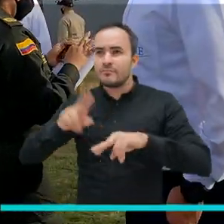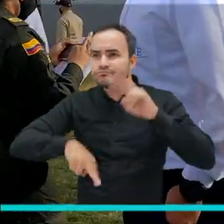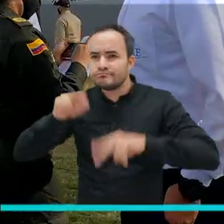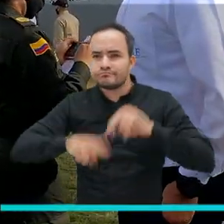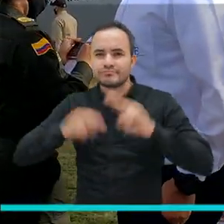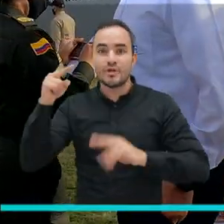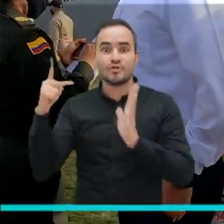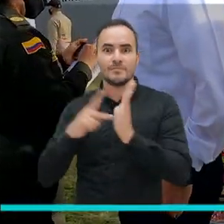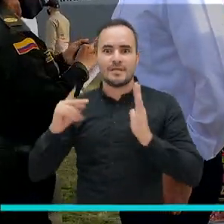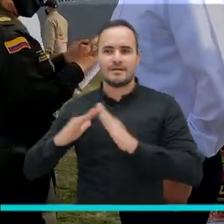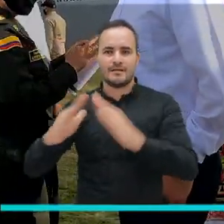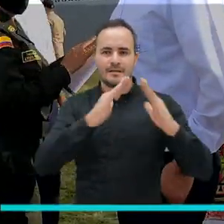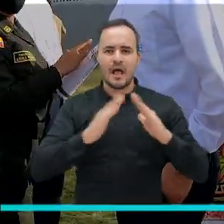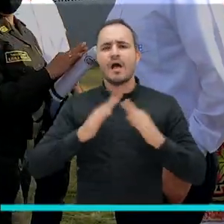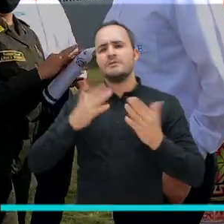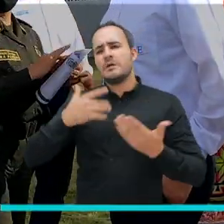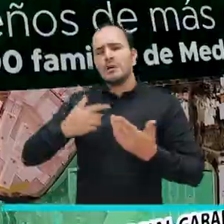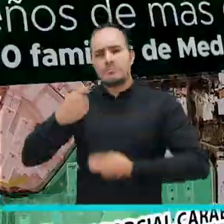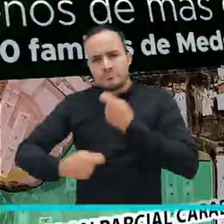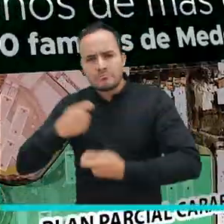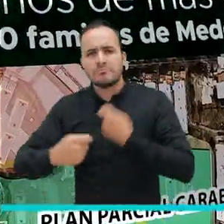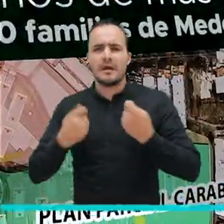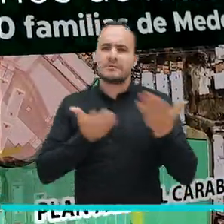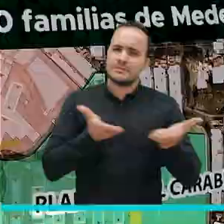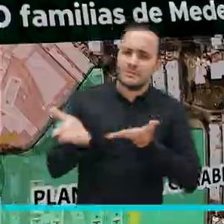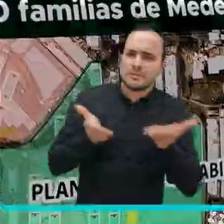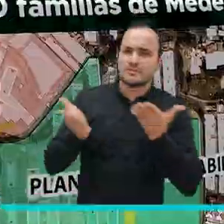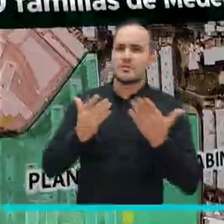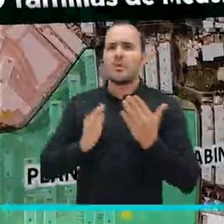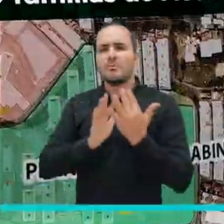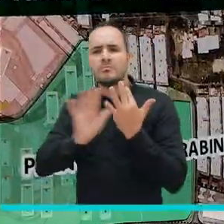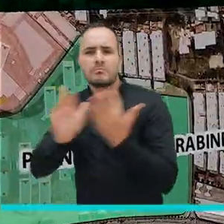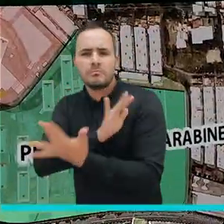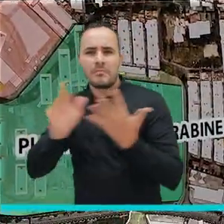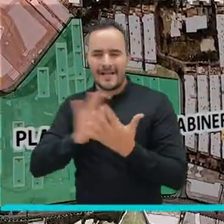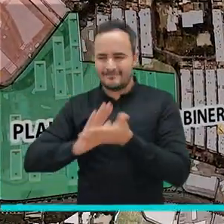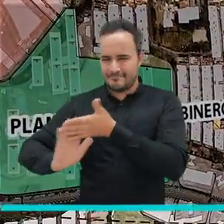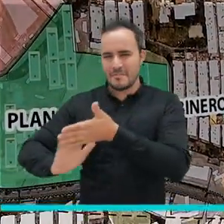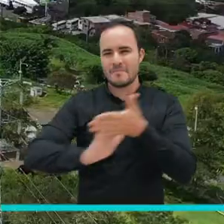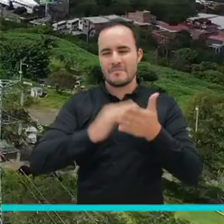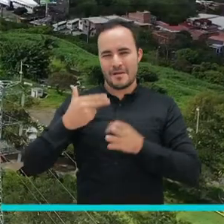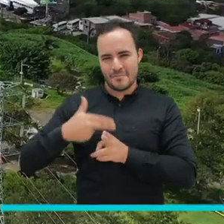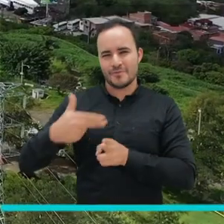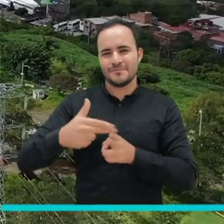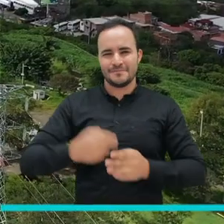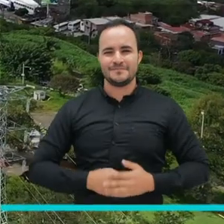3.000 viviendas de interés social, comercio, servicios y nuevo espacio público.